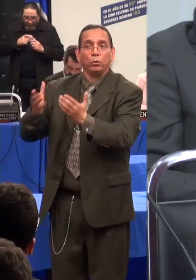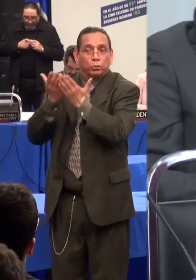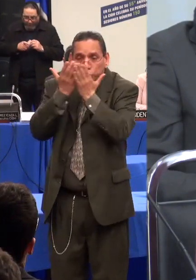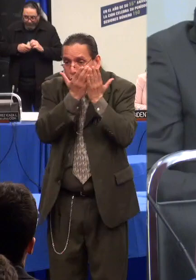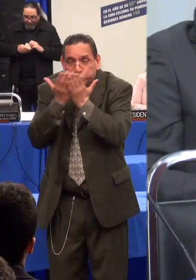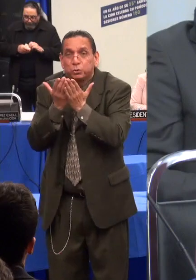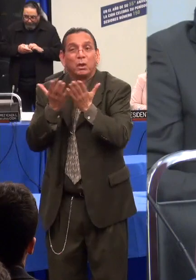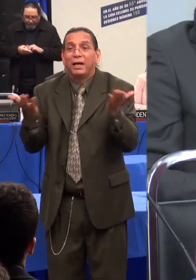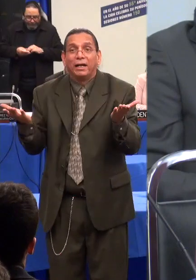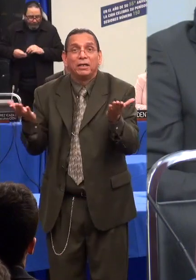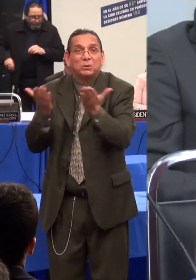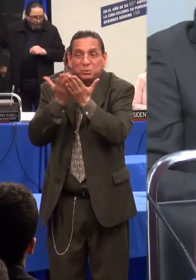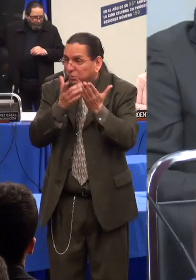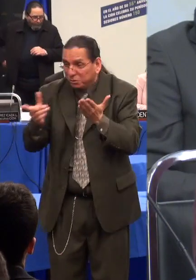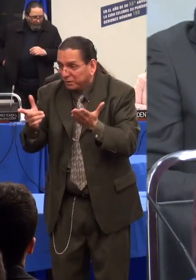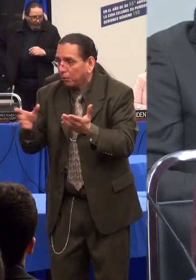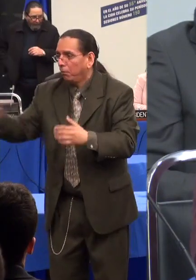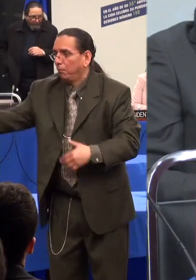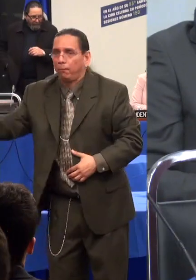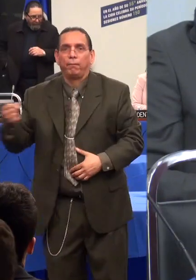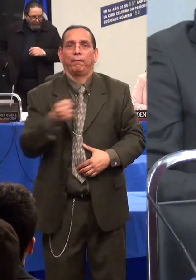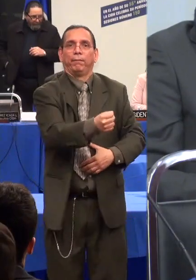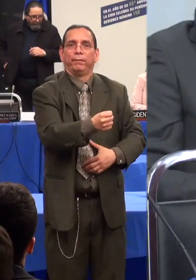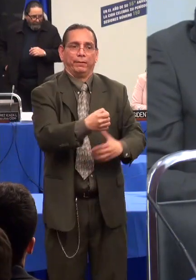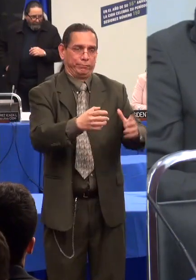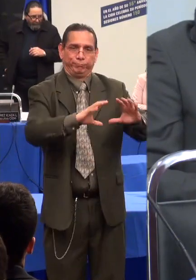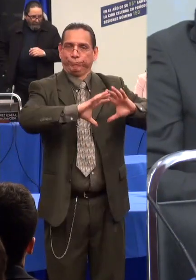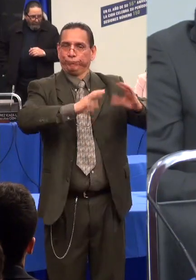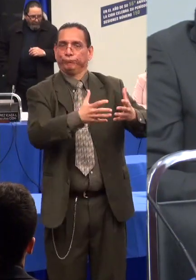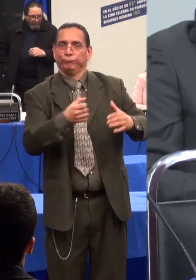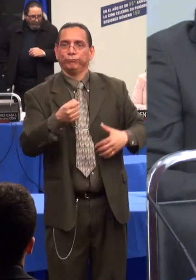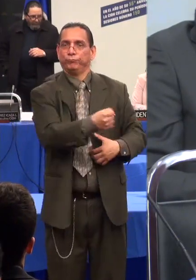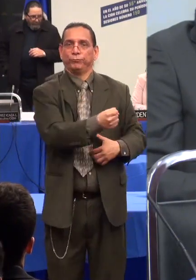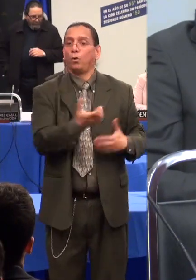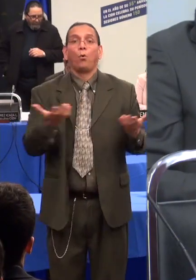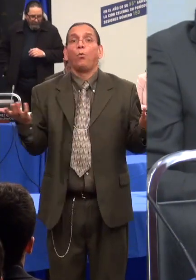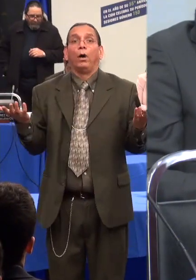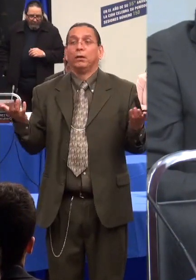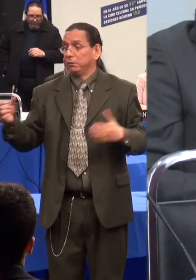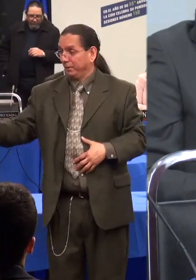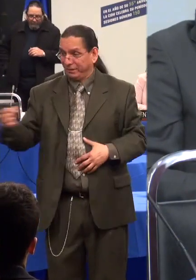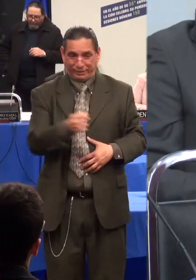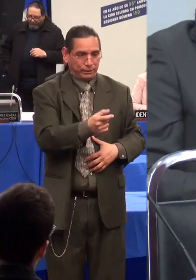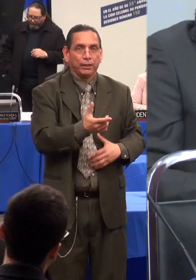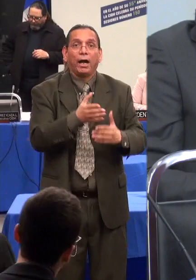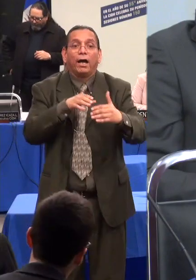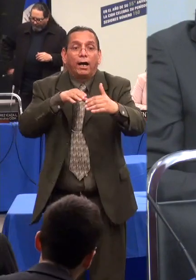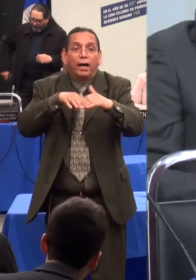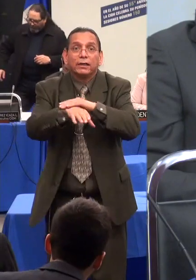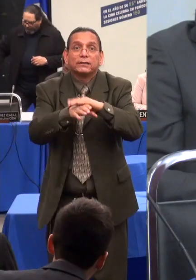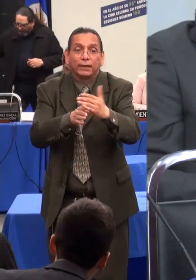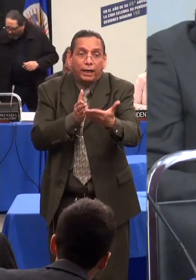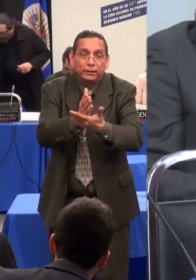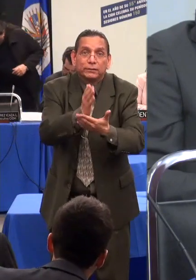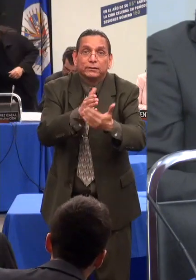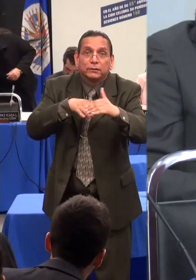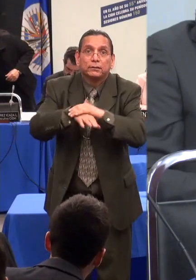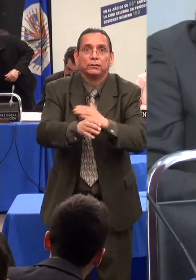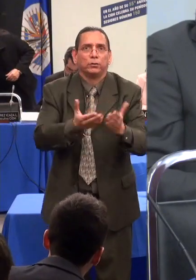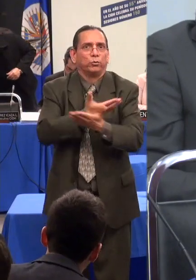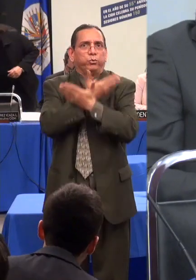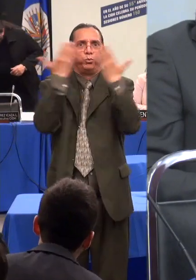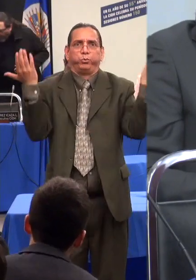En el informe sobre el derecho a la educación inclusiva en las Américas presentada en 2009, se muestra que en Colombia menos del 0.32